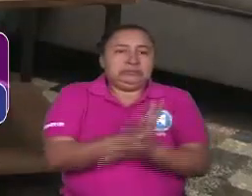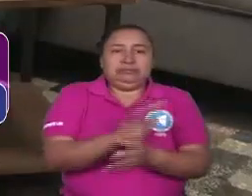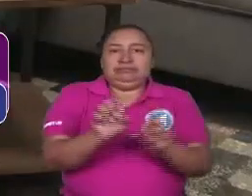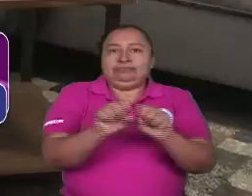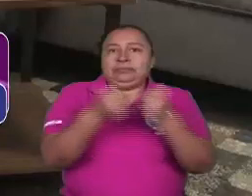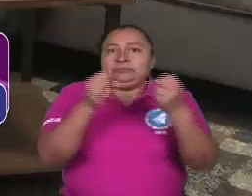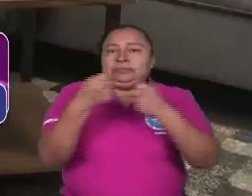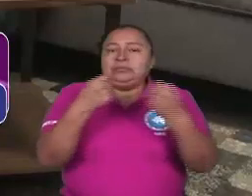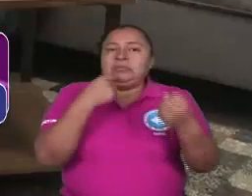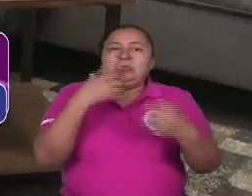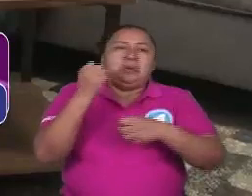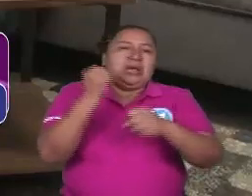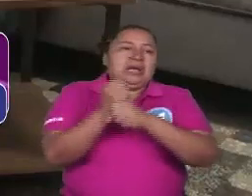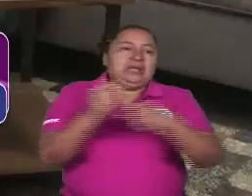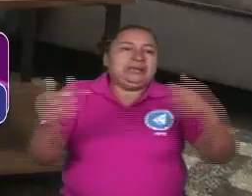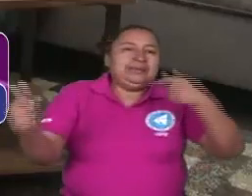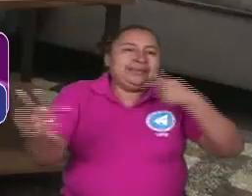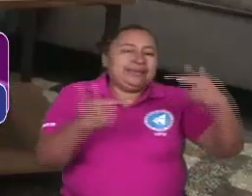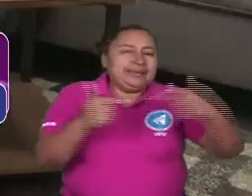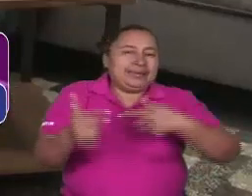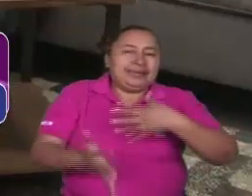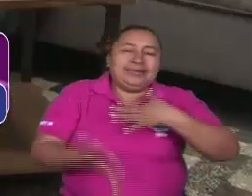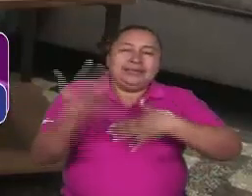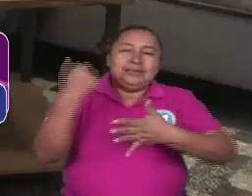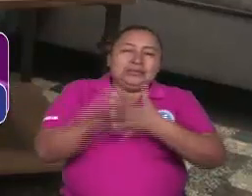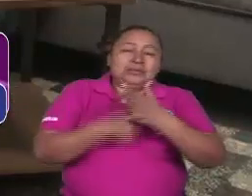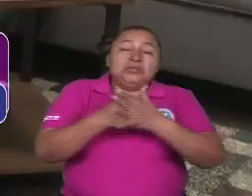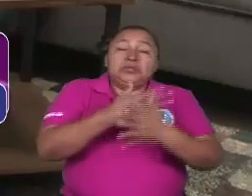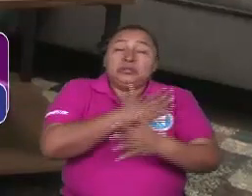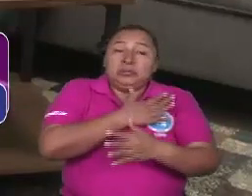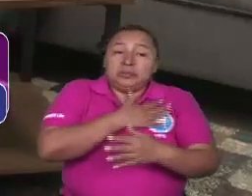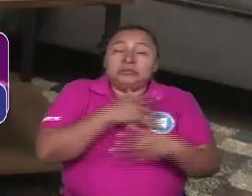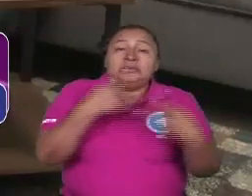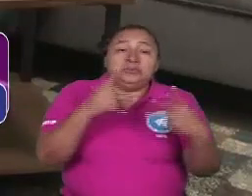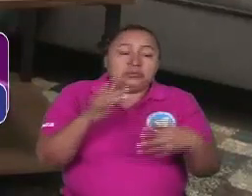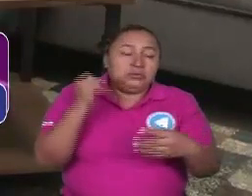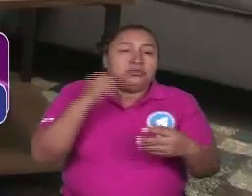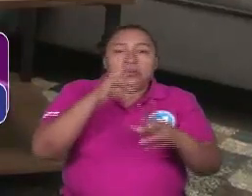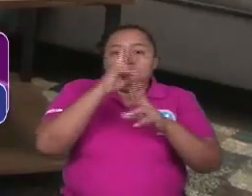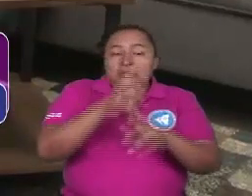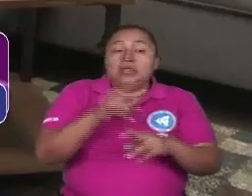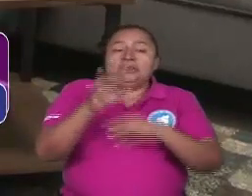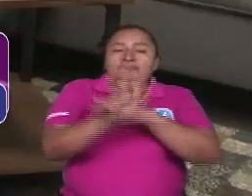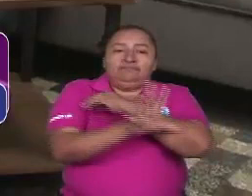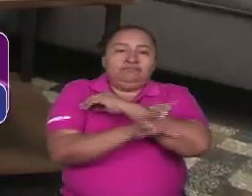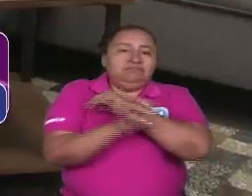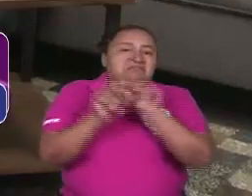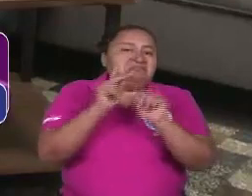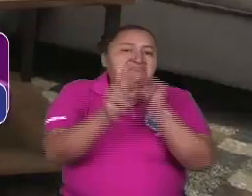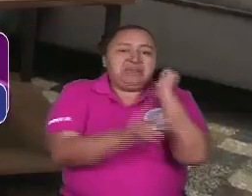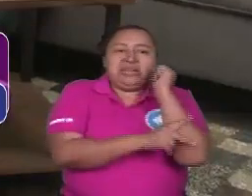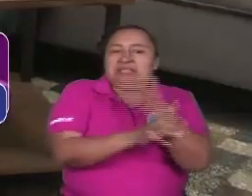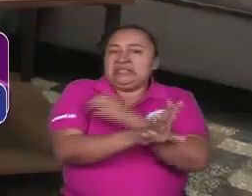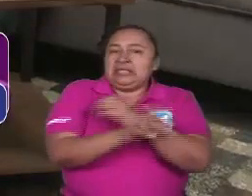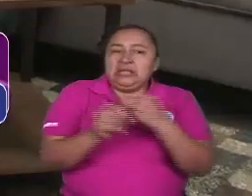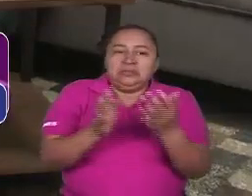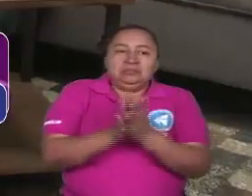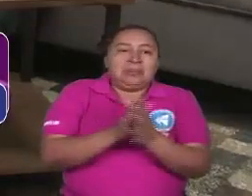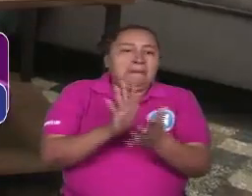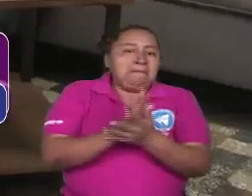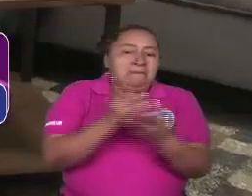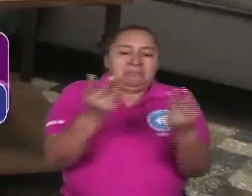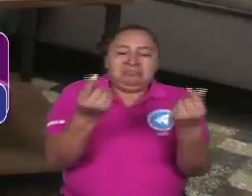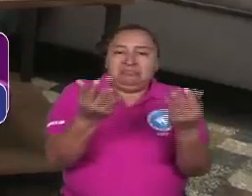por años de guerra y años de lucha, y que el somocismo se había encargado de hacerlo, y saqueado, fue un país saqueado, con las arcas en cero,